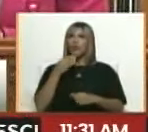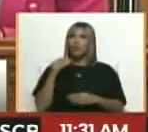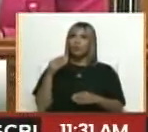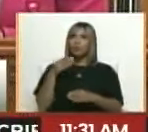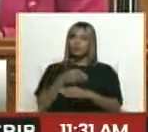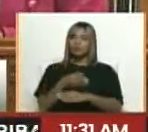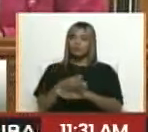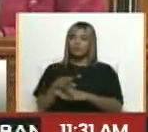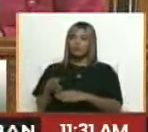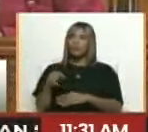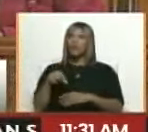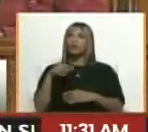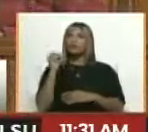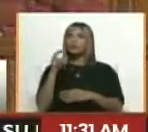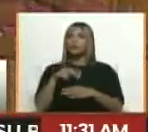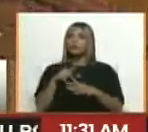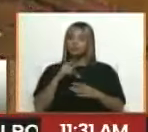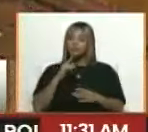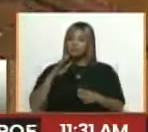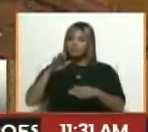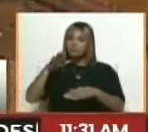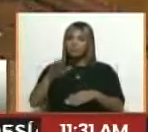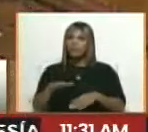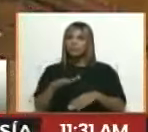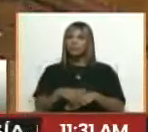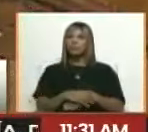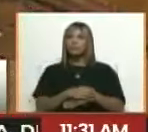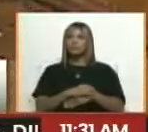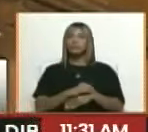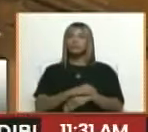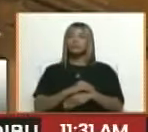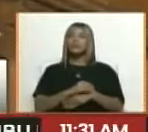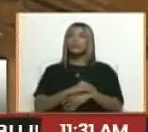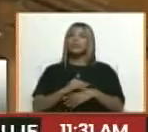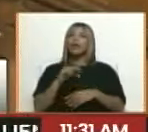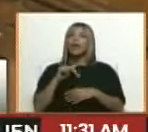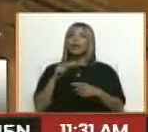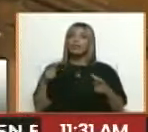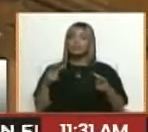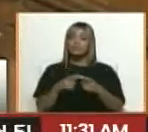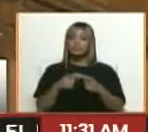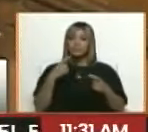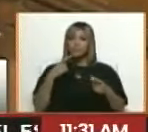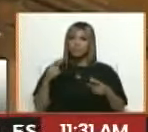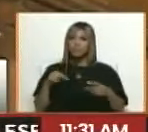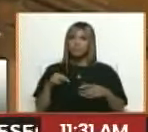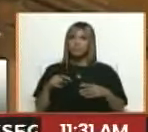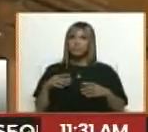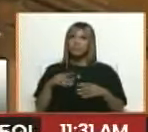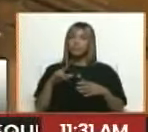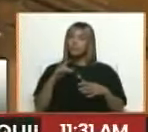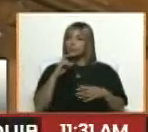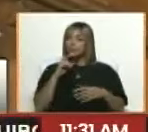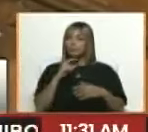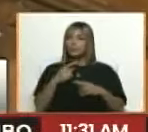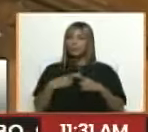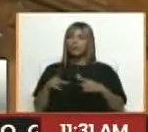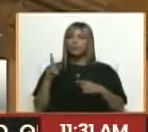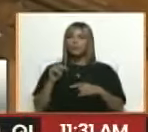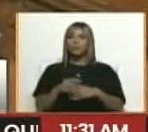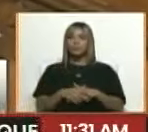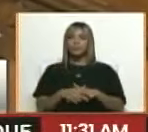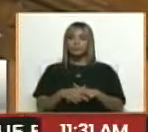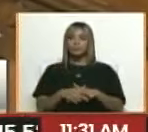dando un paso al frente. Y bueno, este encuentro justamente nos encuentra en esa coyuntura. Pero también